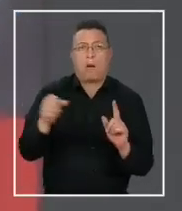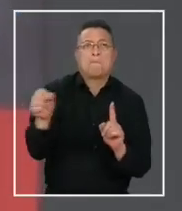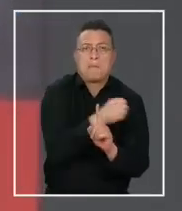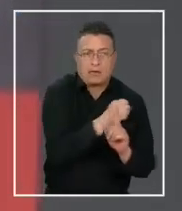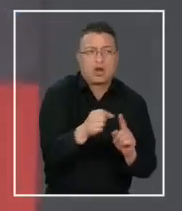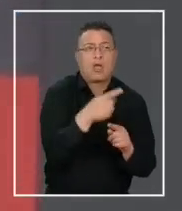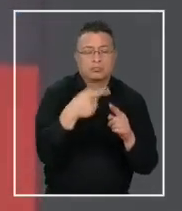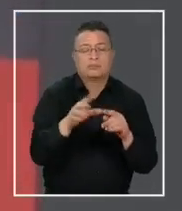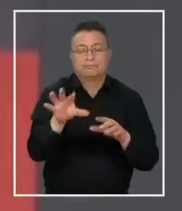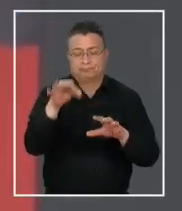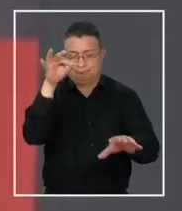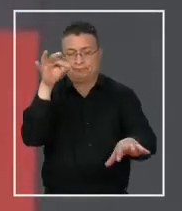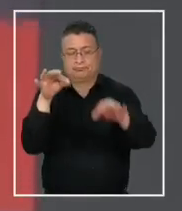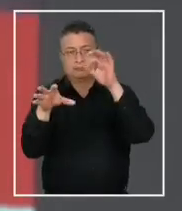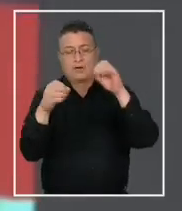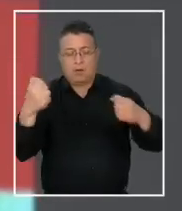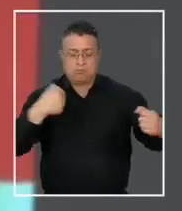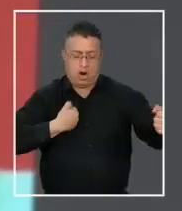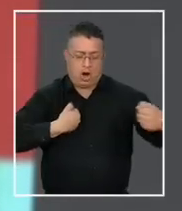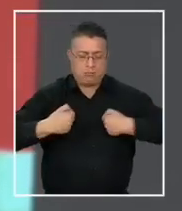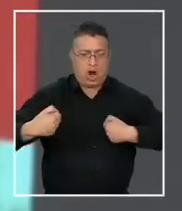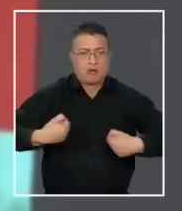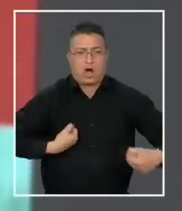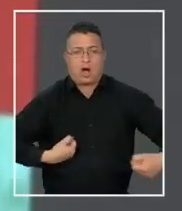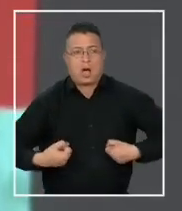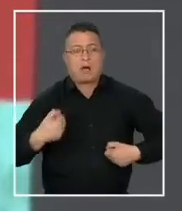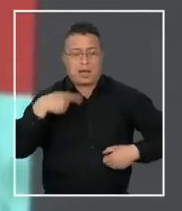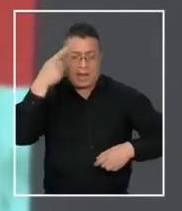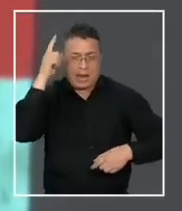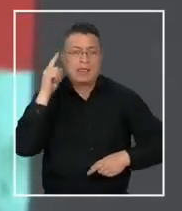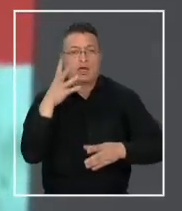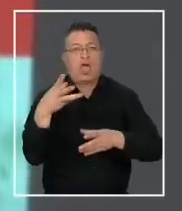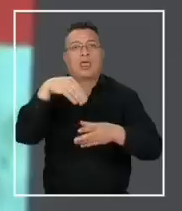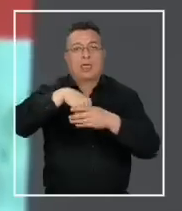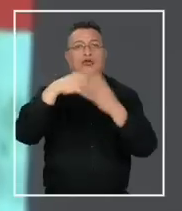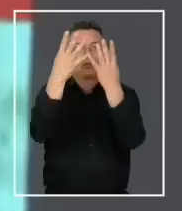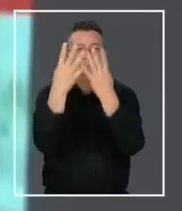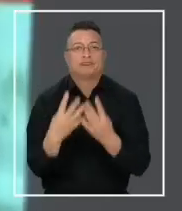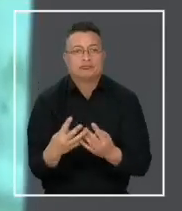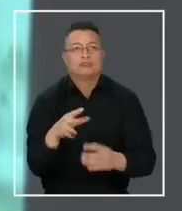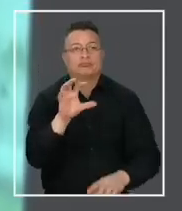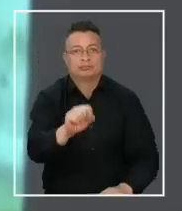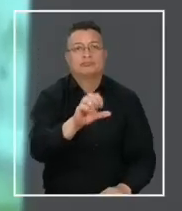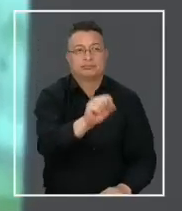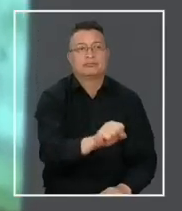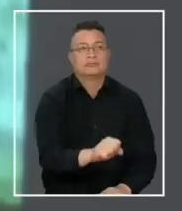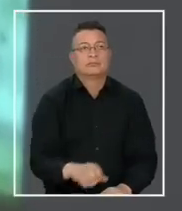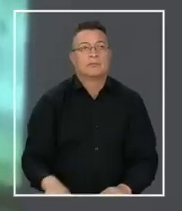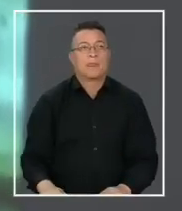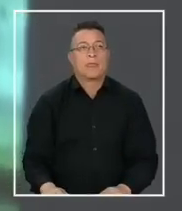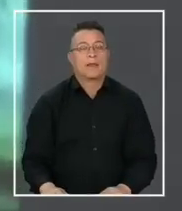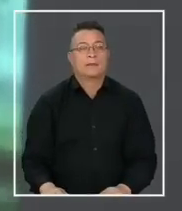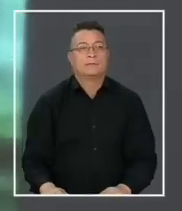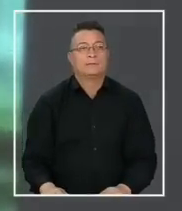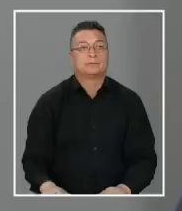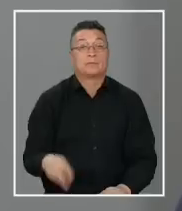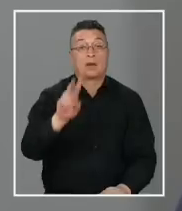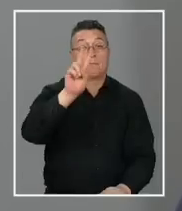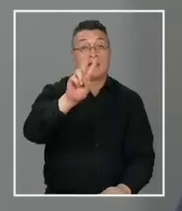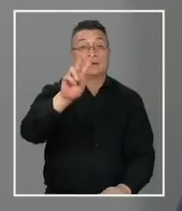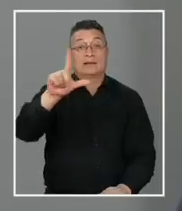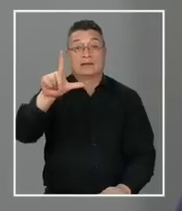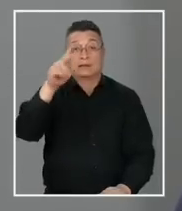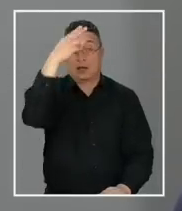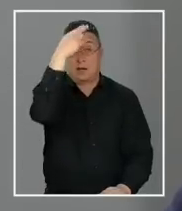luego de encontrar cadáveres con hematomas y heridas en estos recintos penitenciarios. Desde el 27